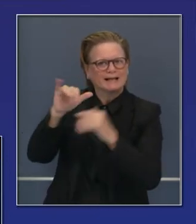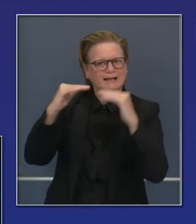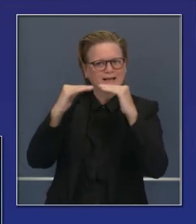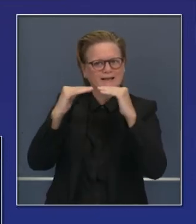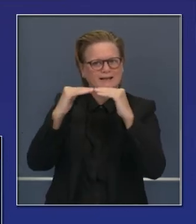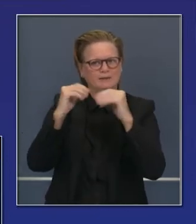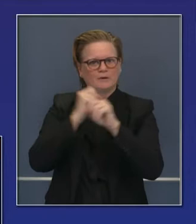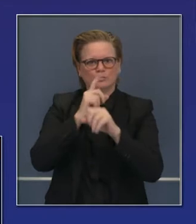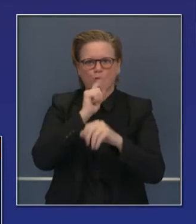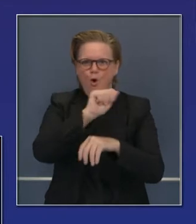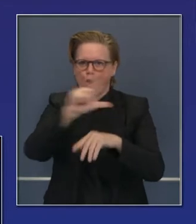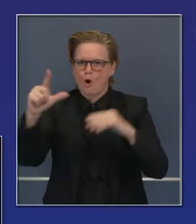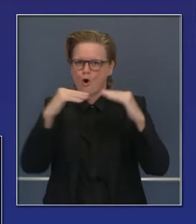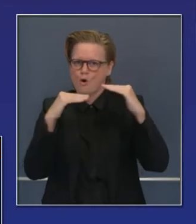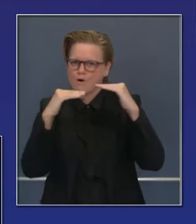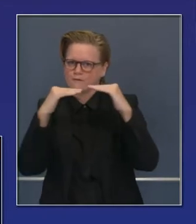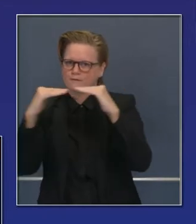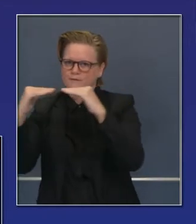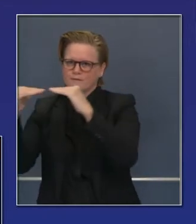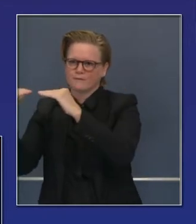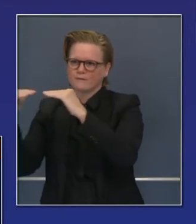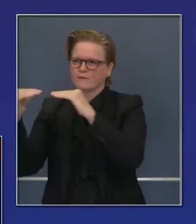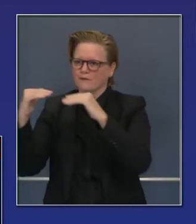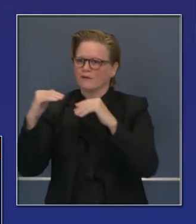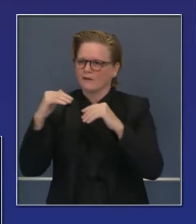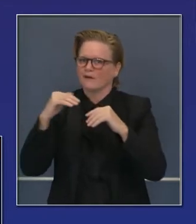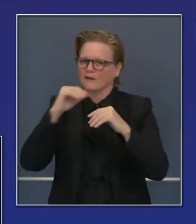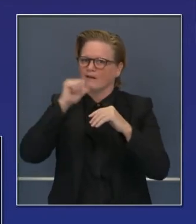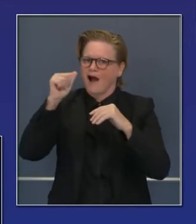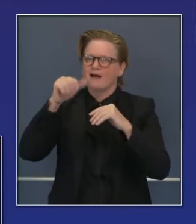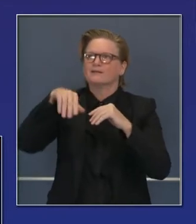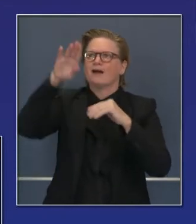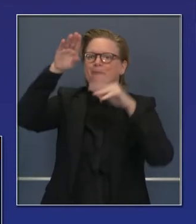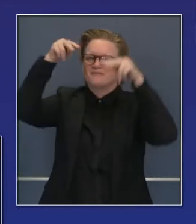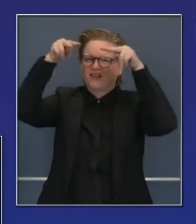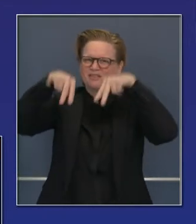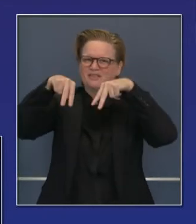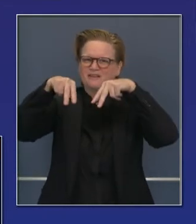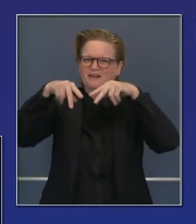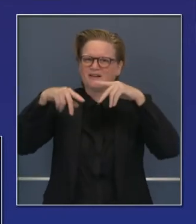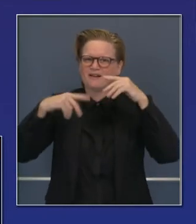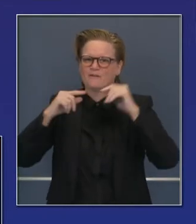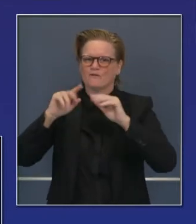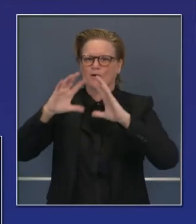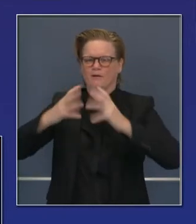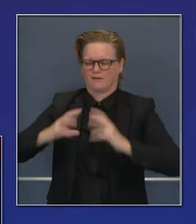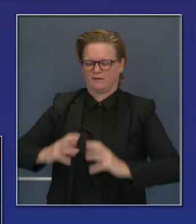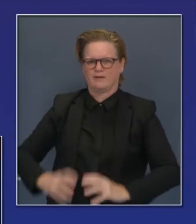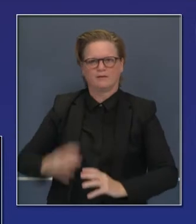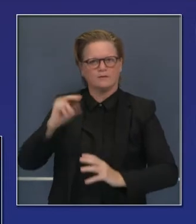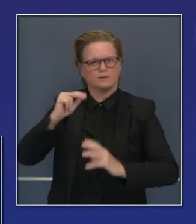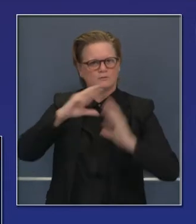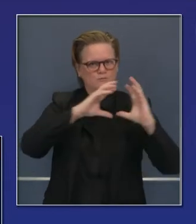holísticamente de pies a cabeza y viendo las prioridades